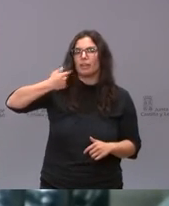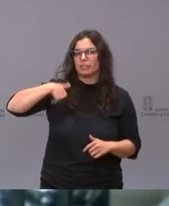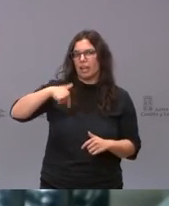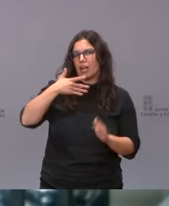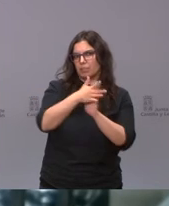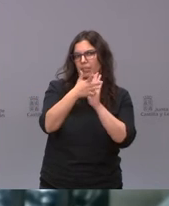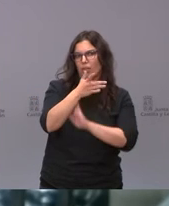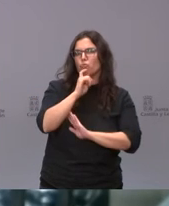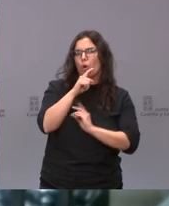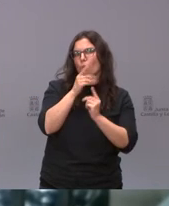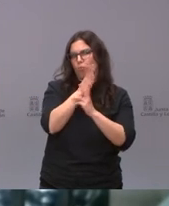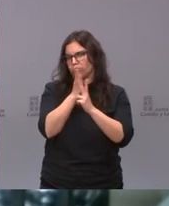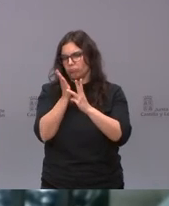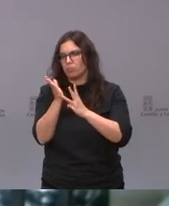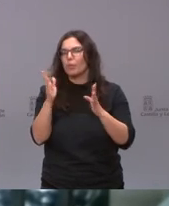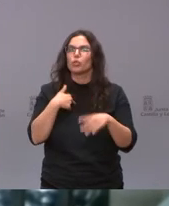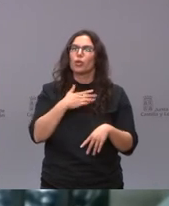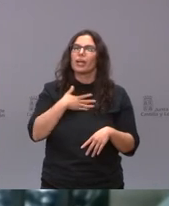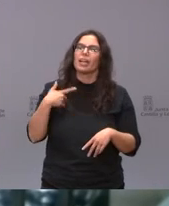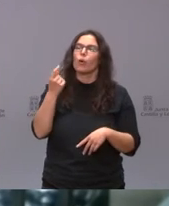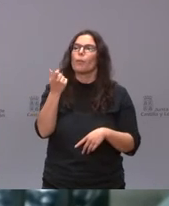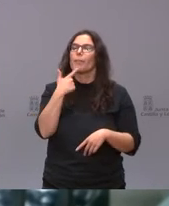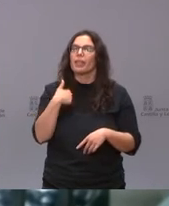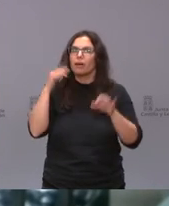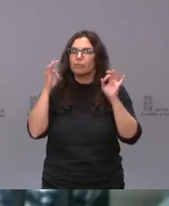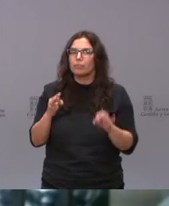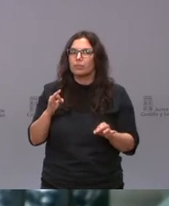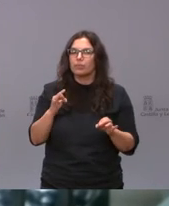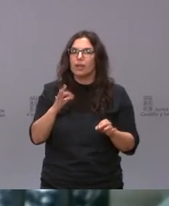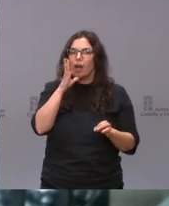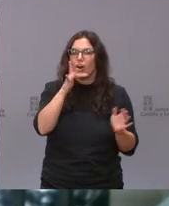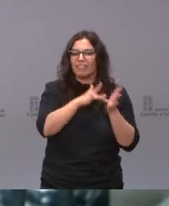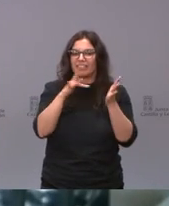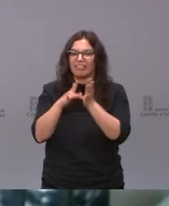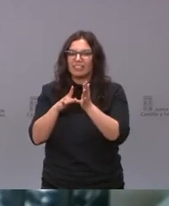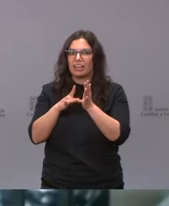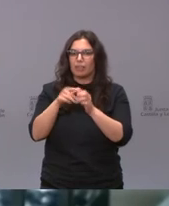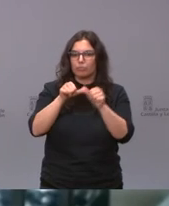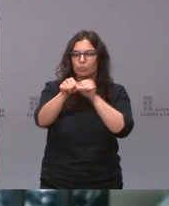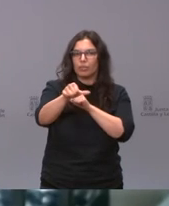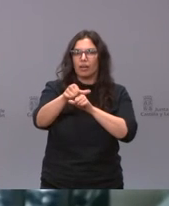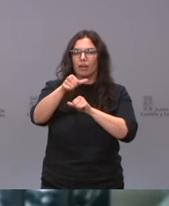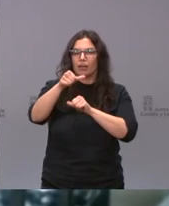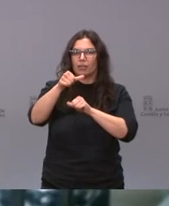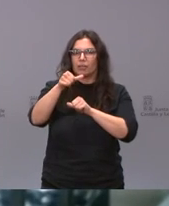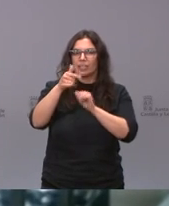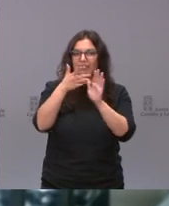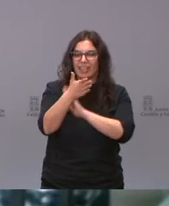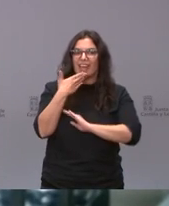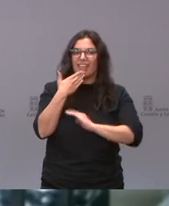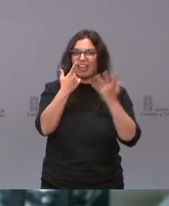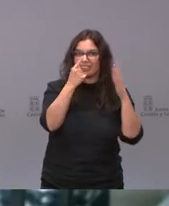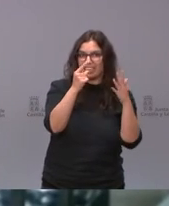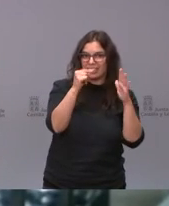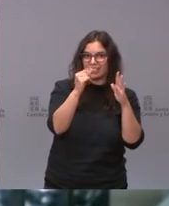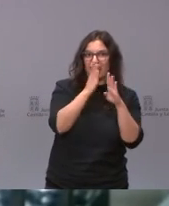abren pero les quería pedir minuto resultado del calentario de vacunación por lo que he entendido menos de 60 años de